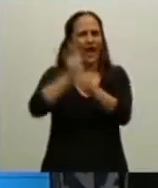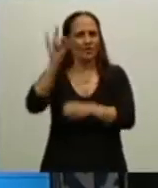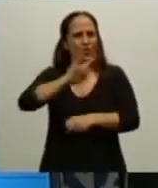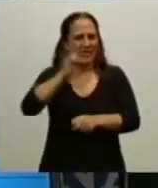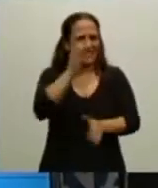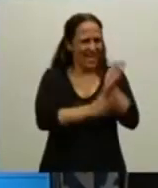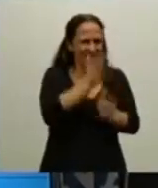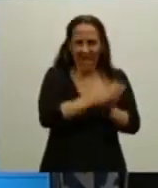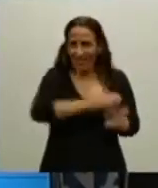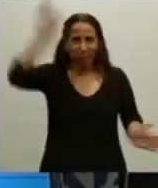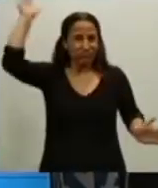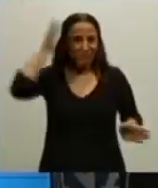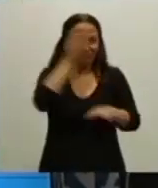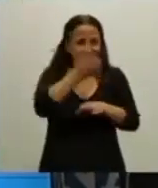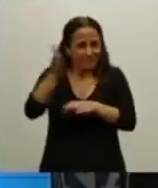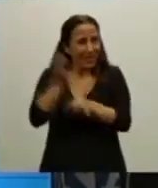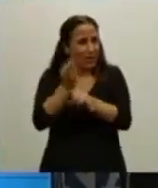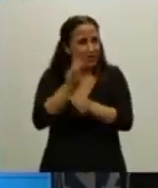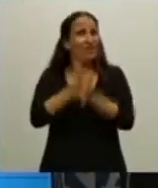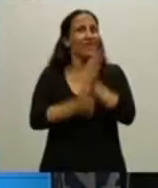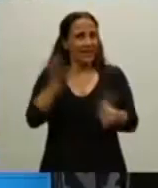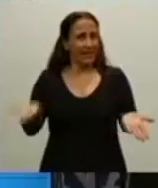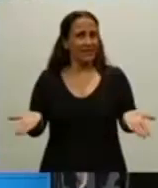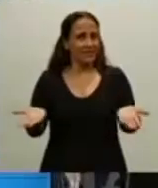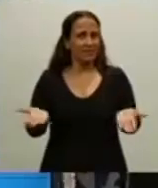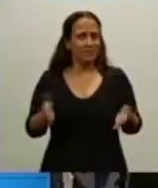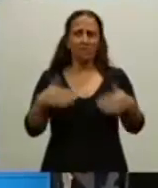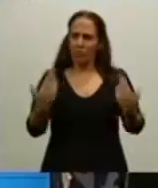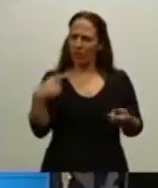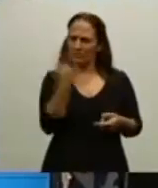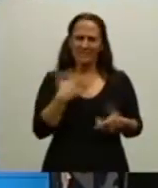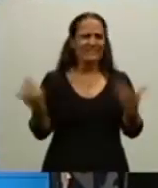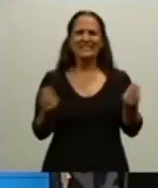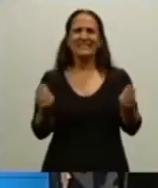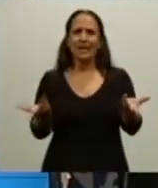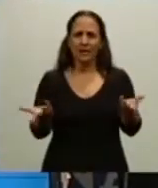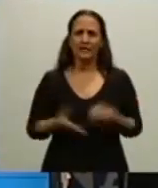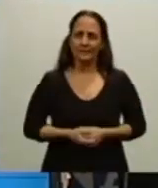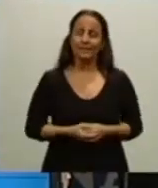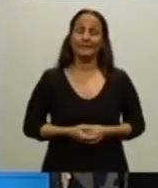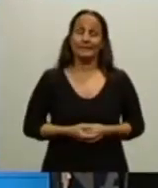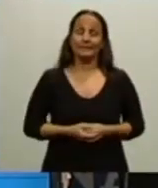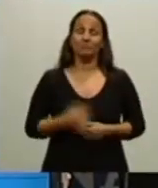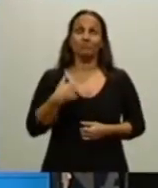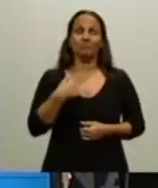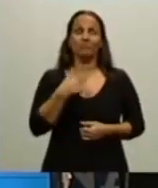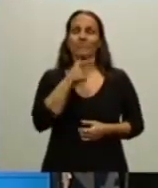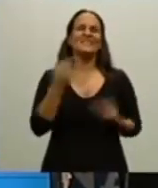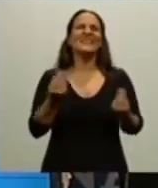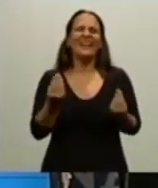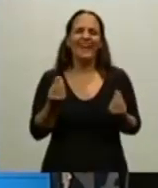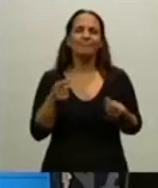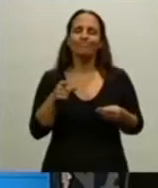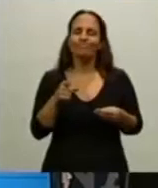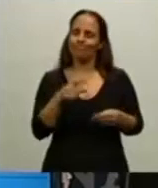qué es lo que nos ha pasado entonces. Y yo creo que ha sido esto, el no poder